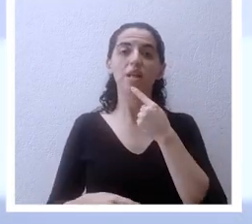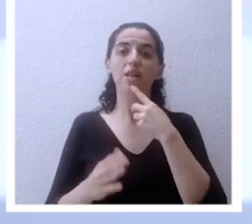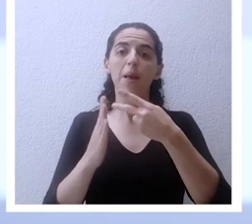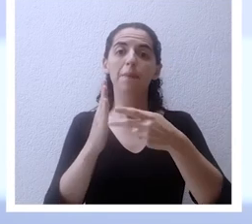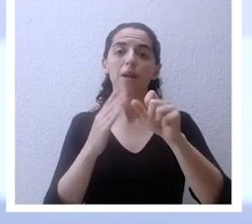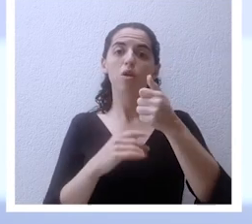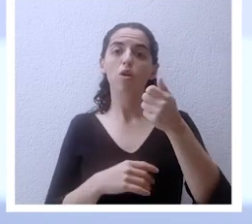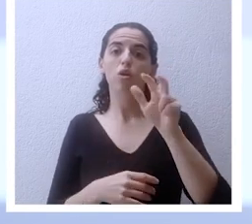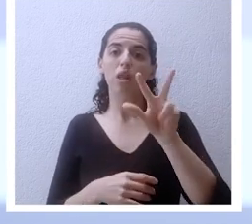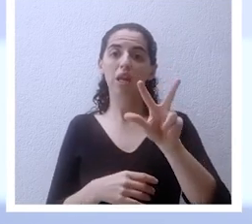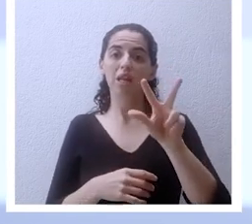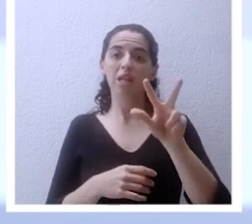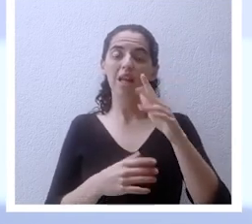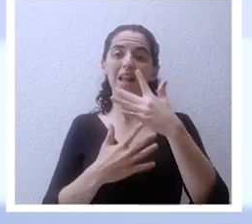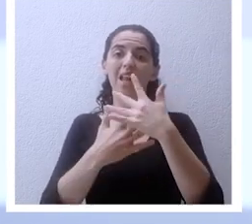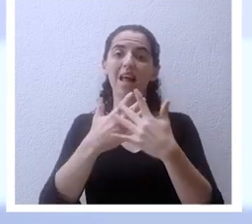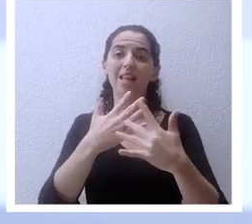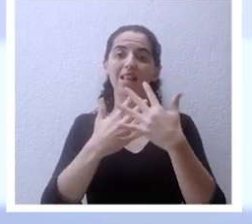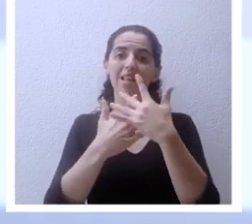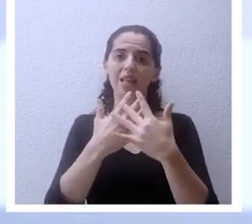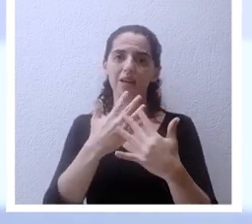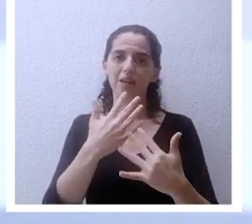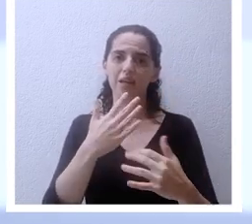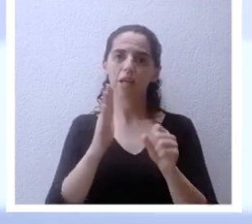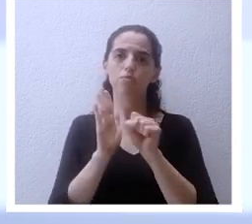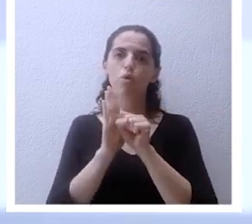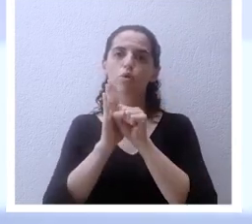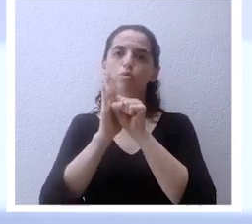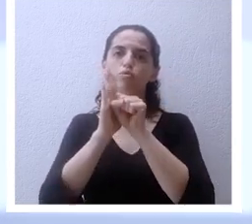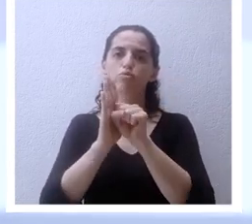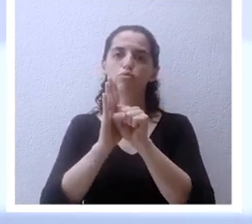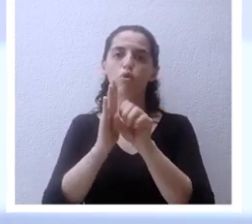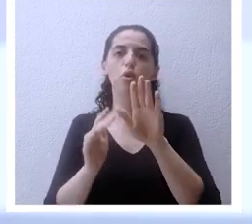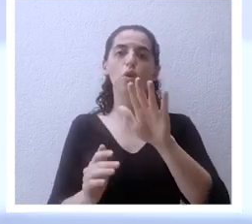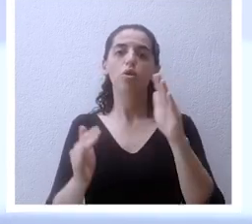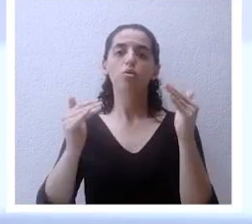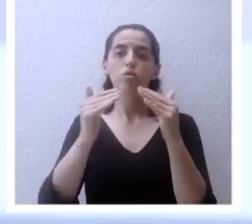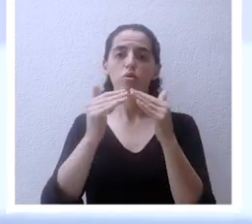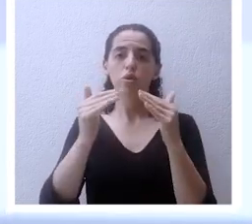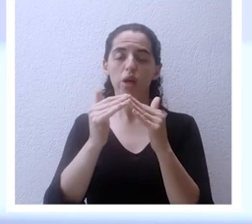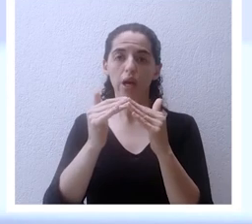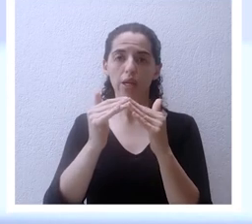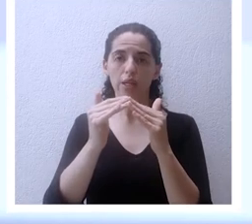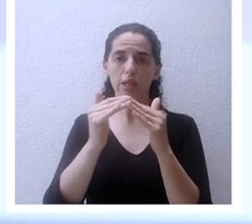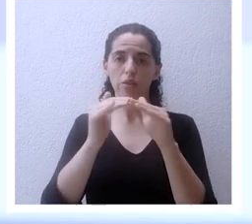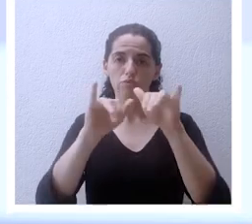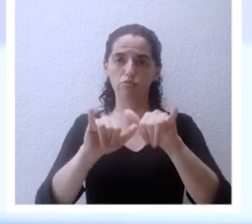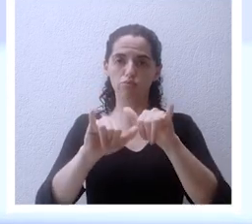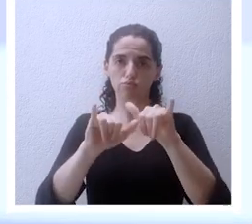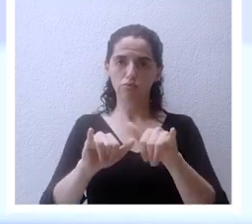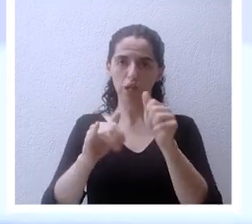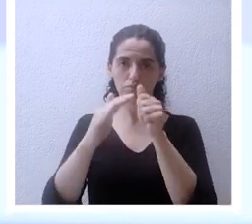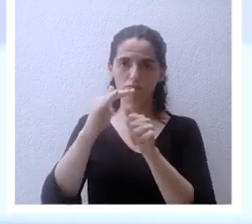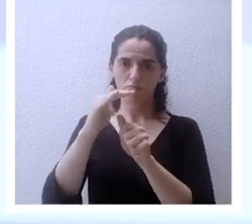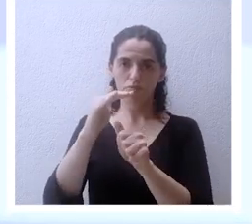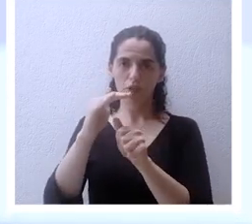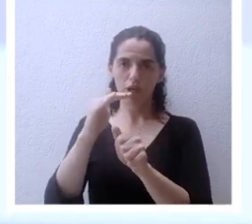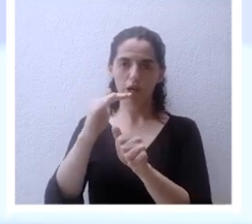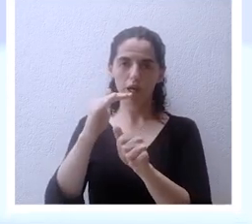la sangre os será por señal en las casas donde vosotros estéis y